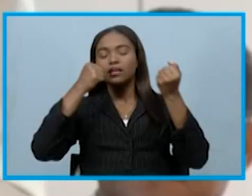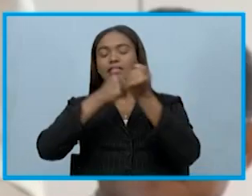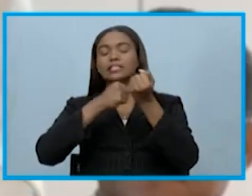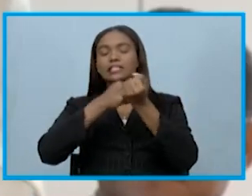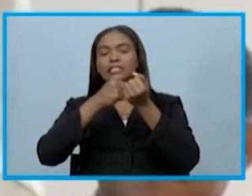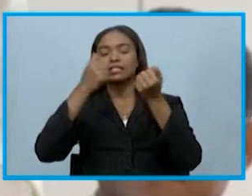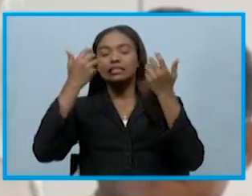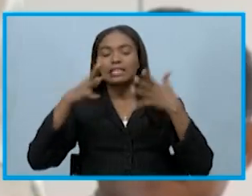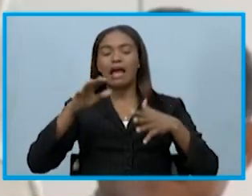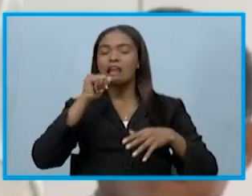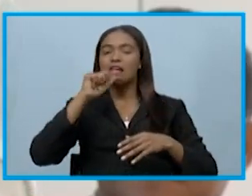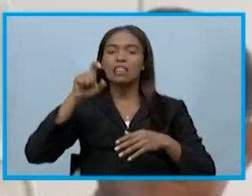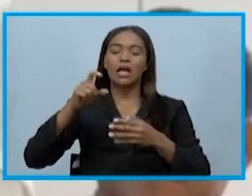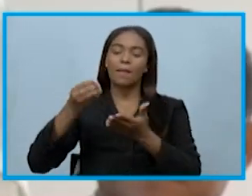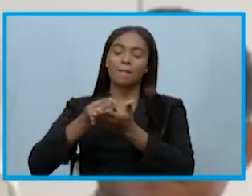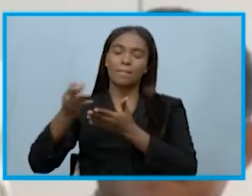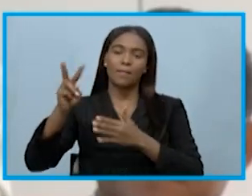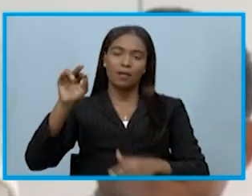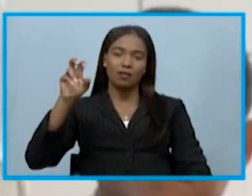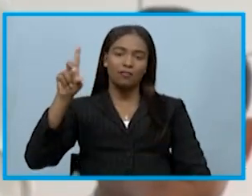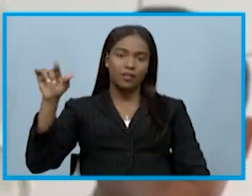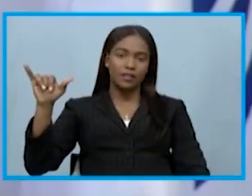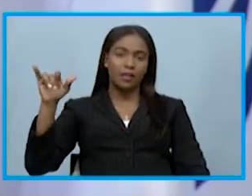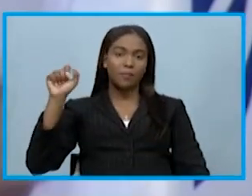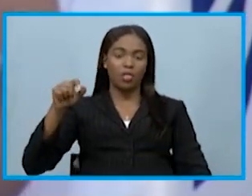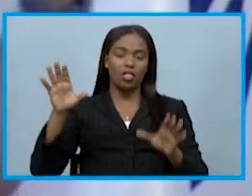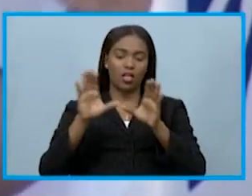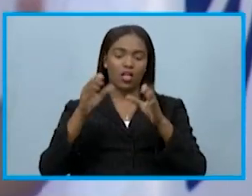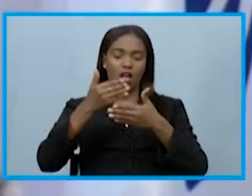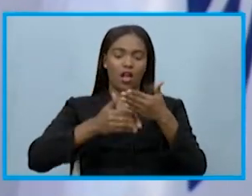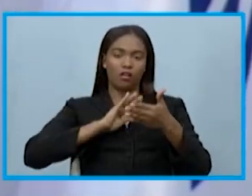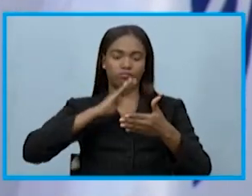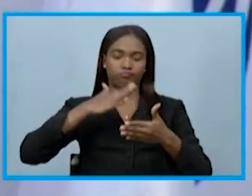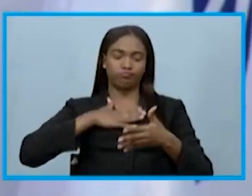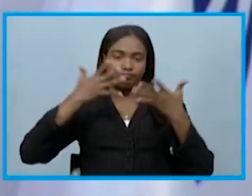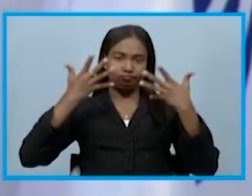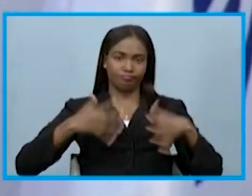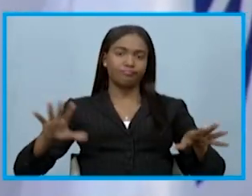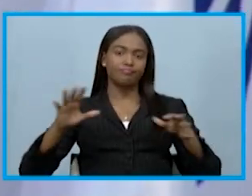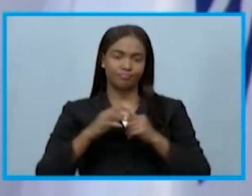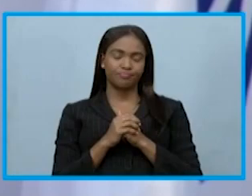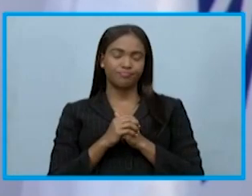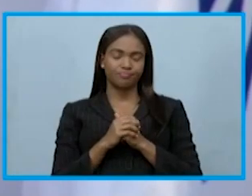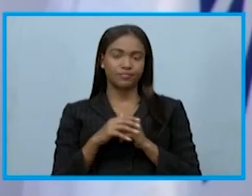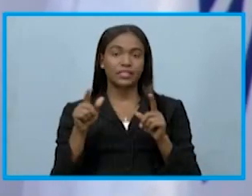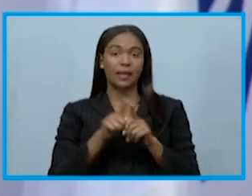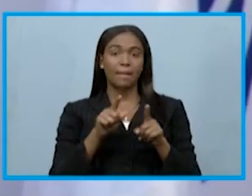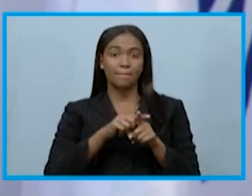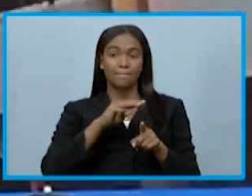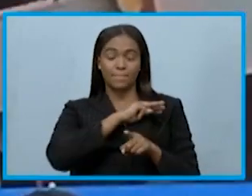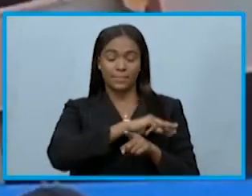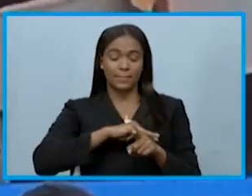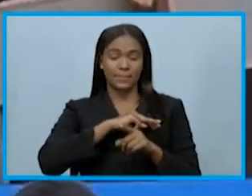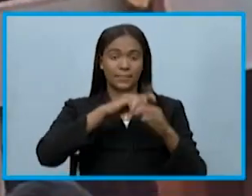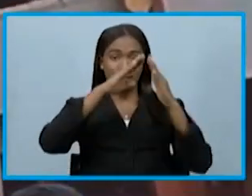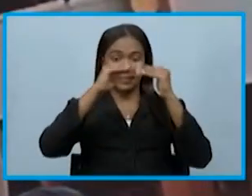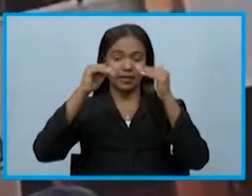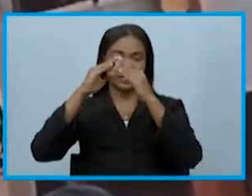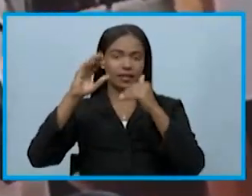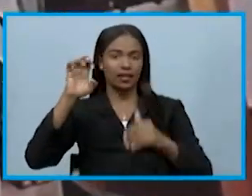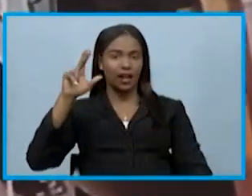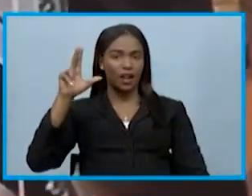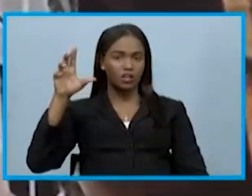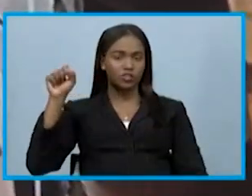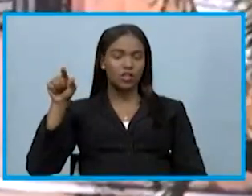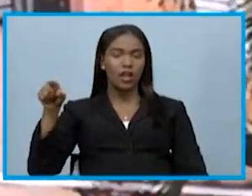no le deben ya al INVI y sacar su título. Durante su intervención, el ministro de Vivienda, Carlos Bonilla, dio detalles